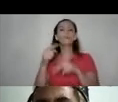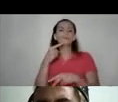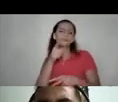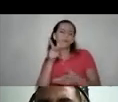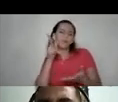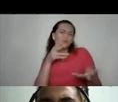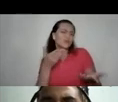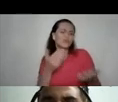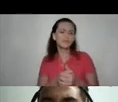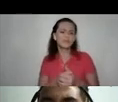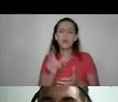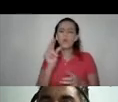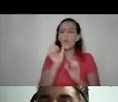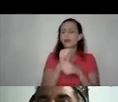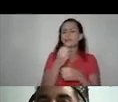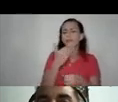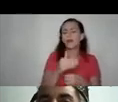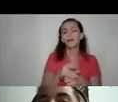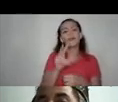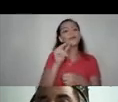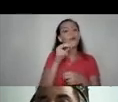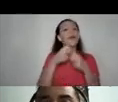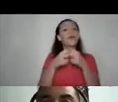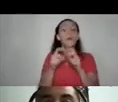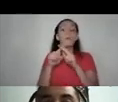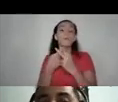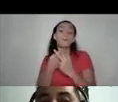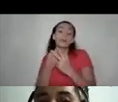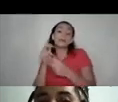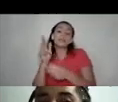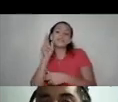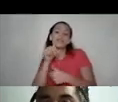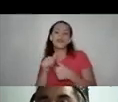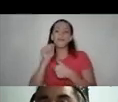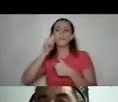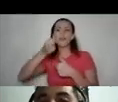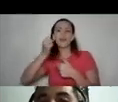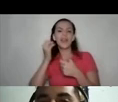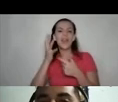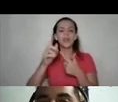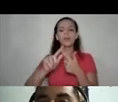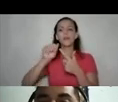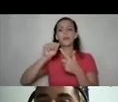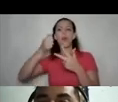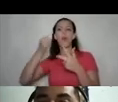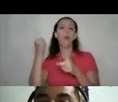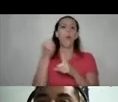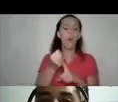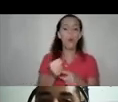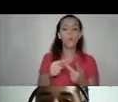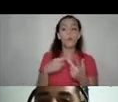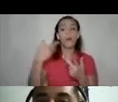chiste no hace nada el problema es que primero va a ser un chiste después va a ser un grito después va a ser un golpe y cuando nos demos cuenta